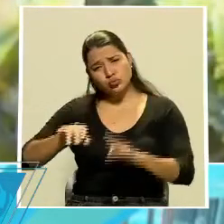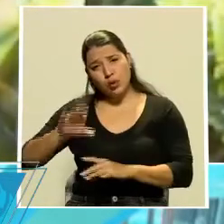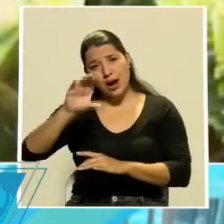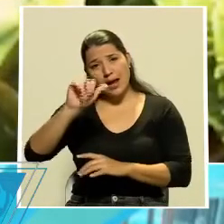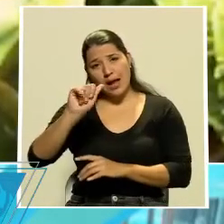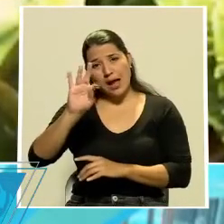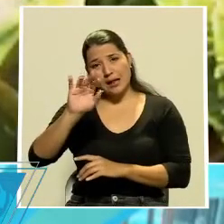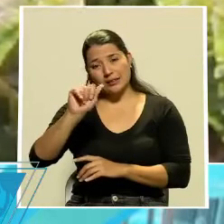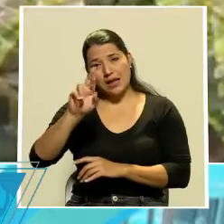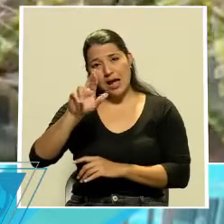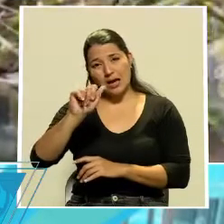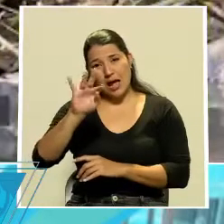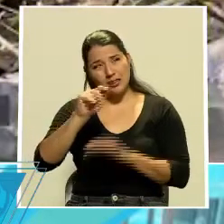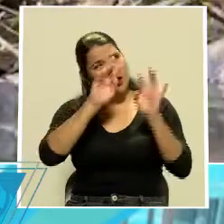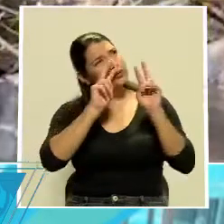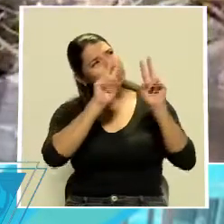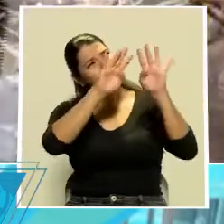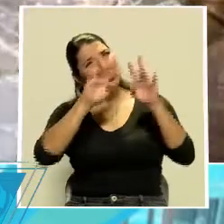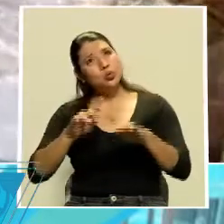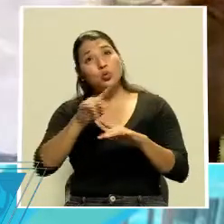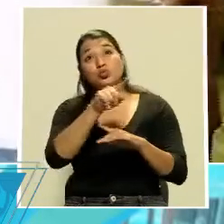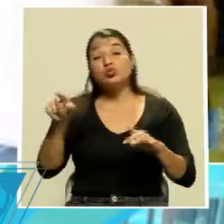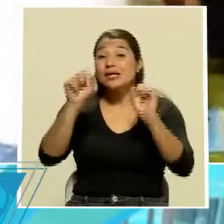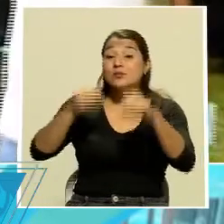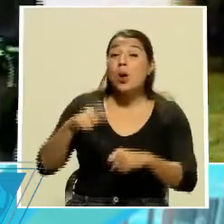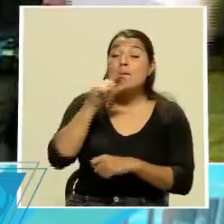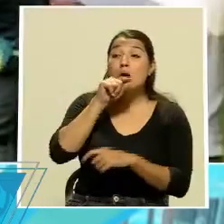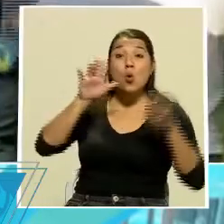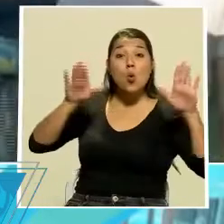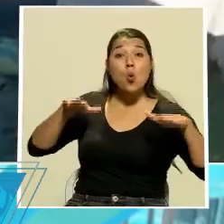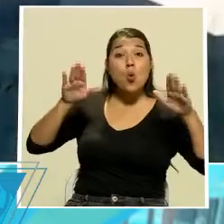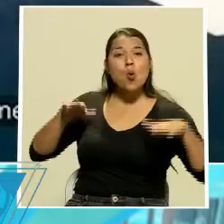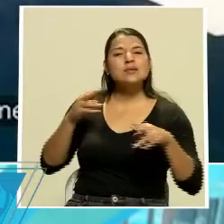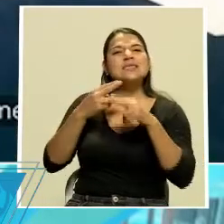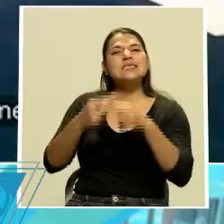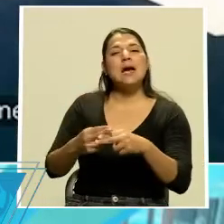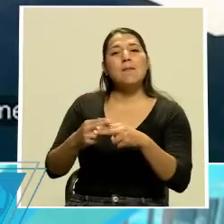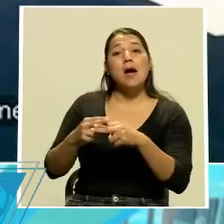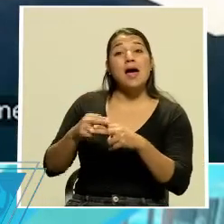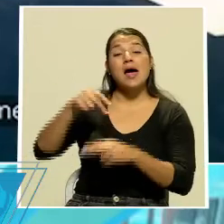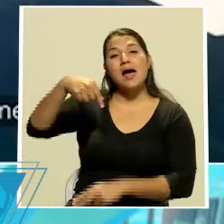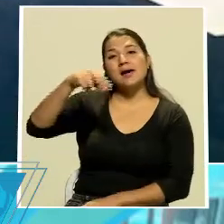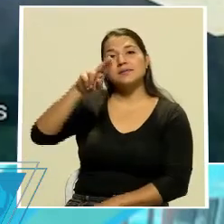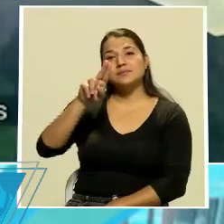Podemos observar el quetzal, como lo están viendo, en la zona alta del volcán Turrialba. Recordarles que estamos haciendo todo el